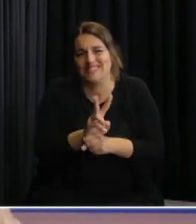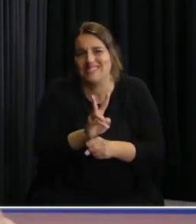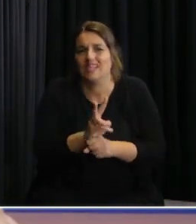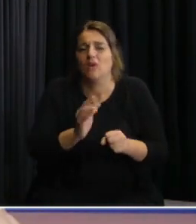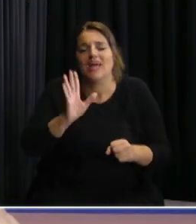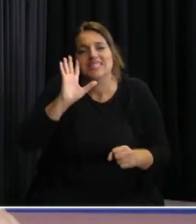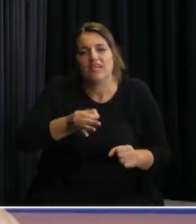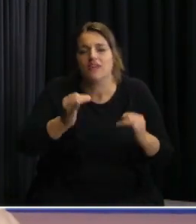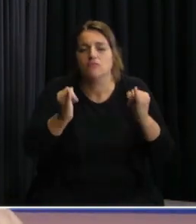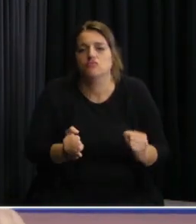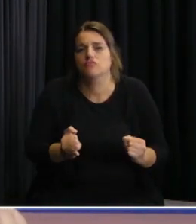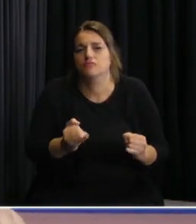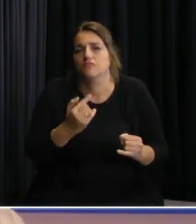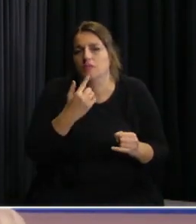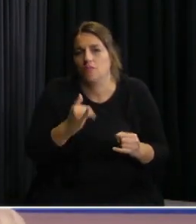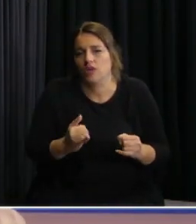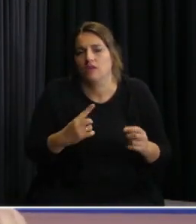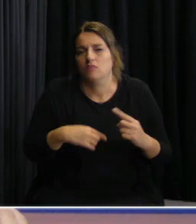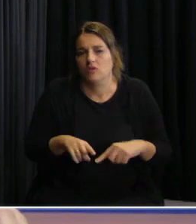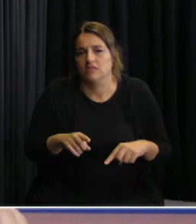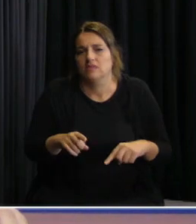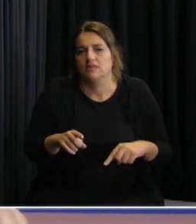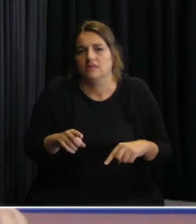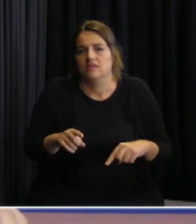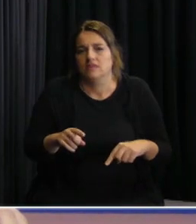sabemos que esto tiene